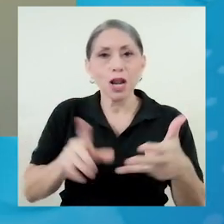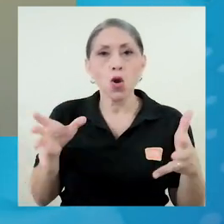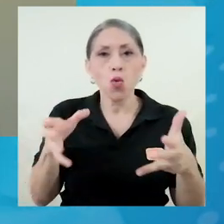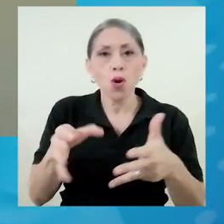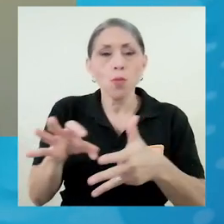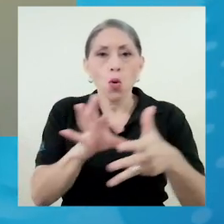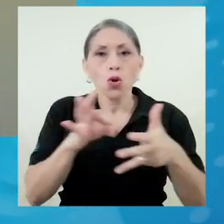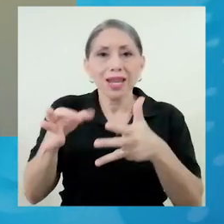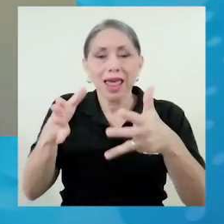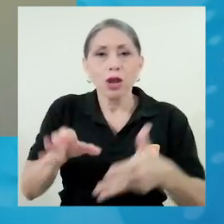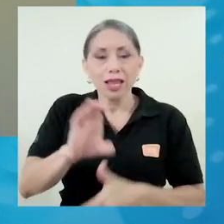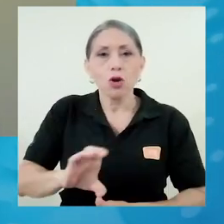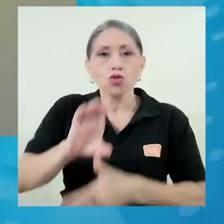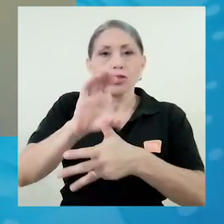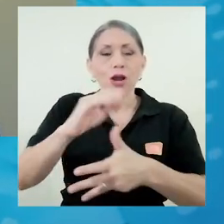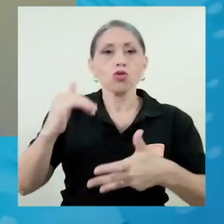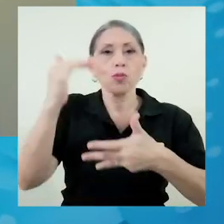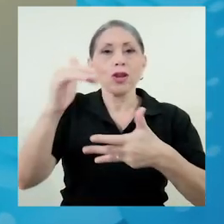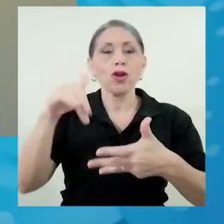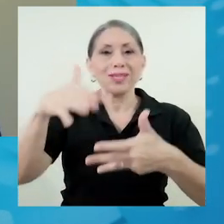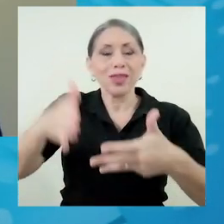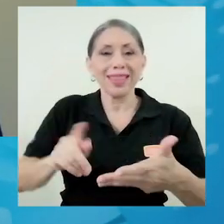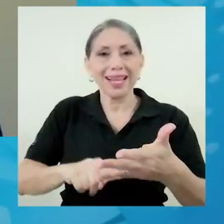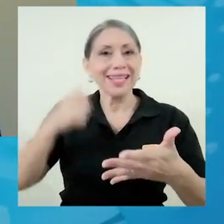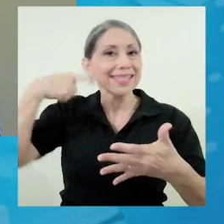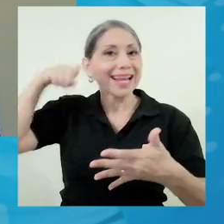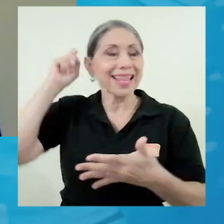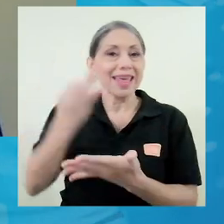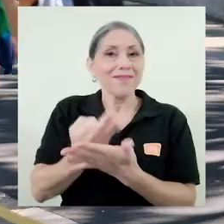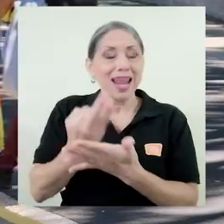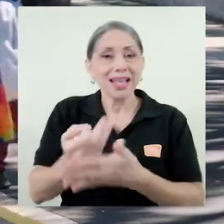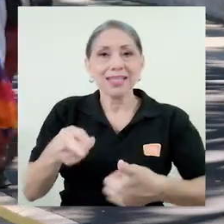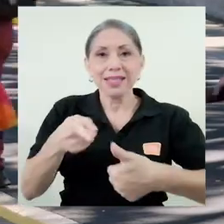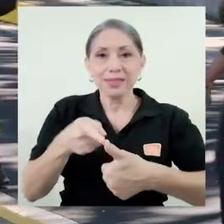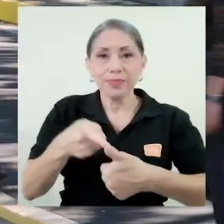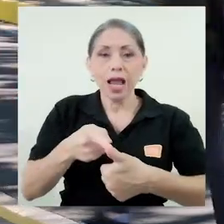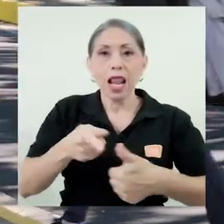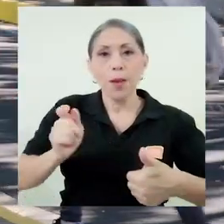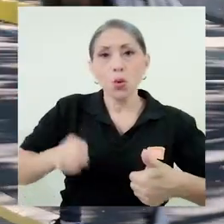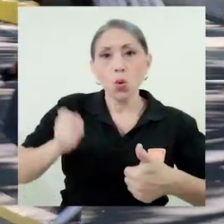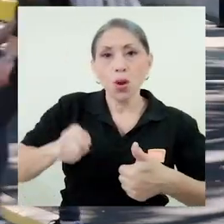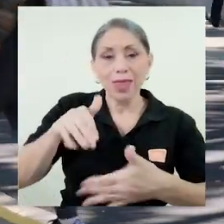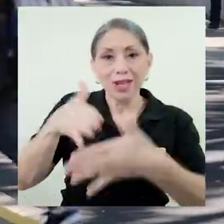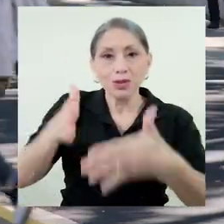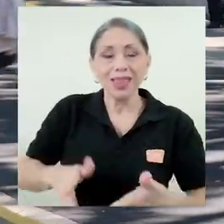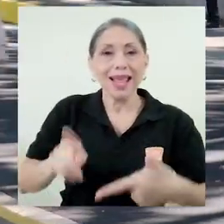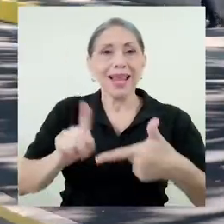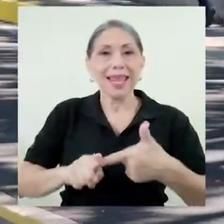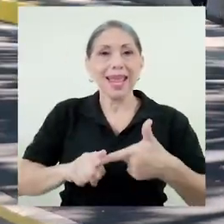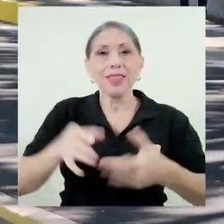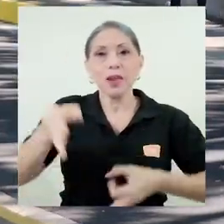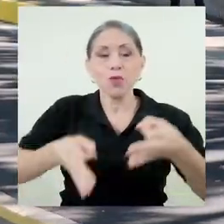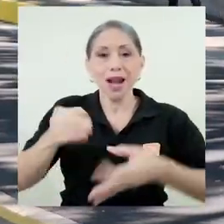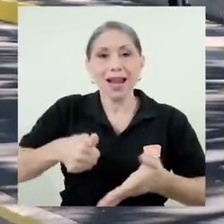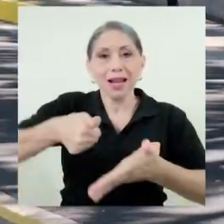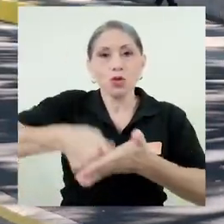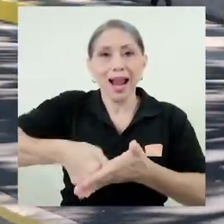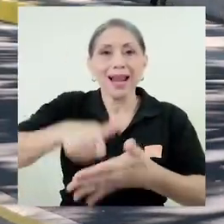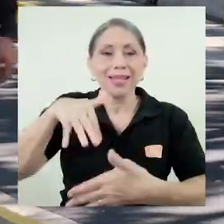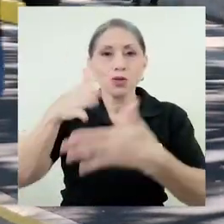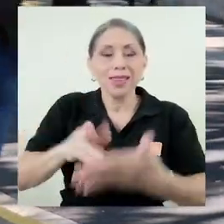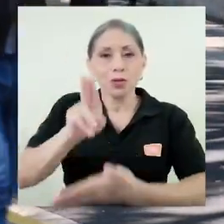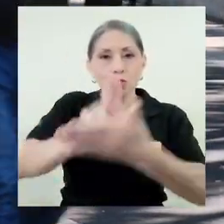coordinador del Consejo Superior Estudiantil, Secretaría de Finanzas, la Procuraduría Estudiantil y el Tribunal Electoral Estudiantil